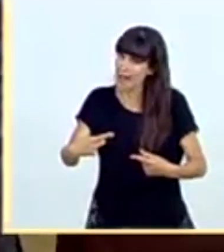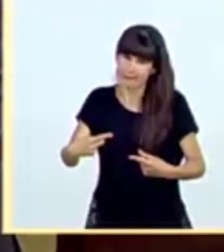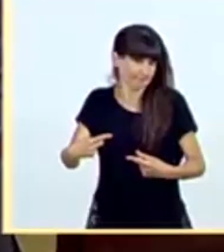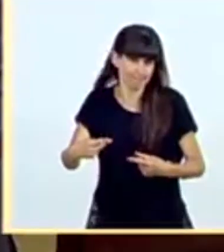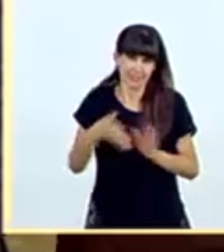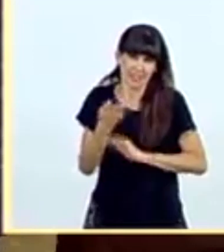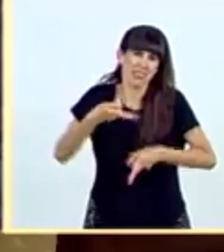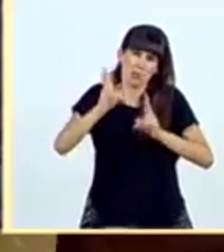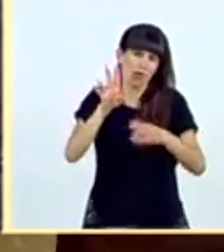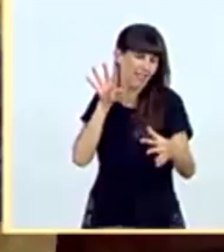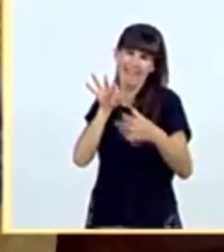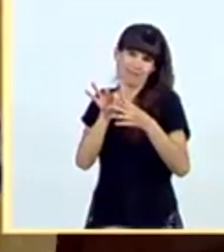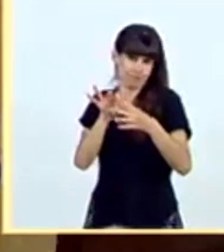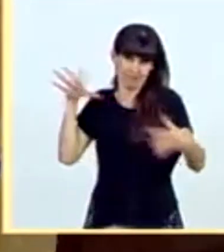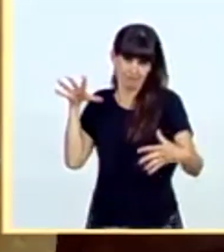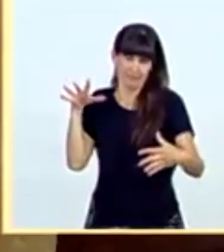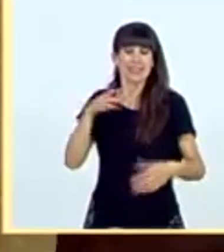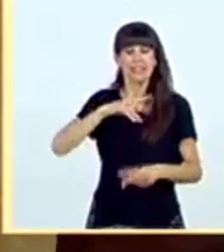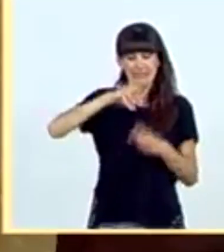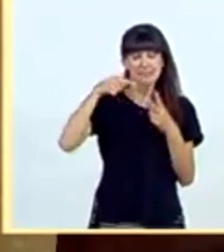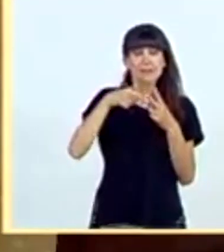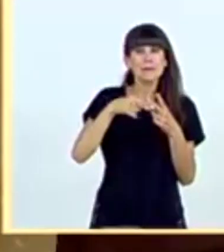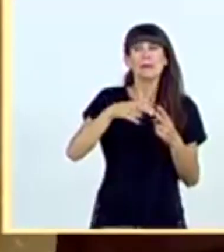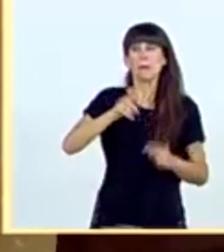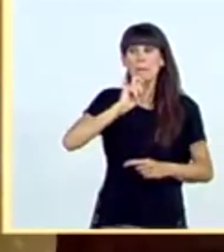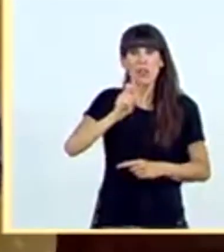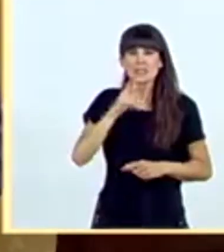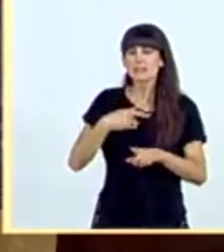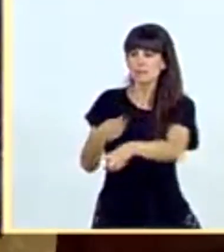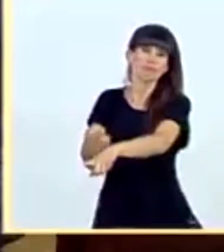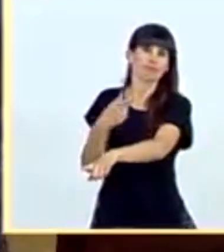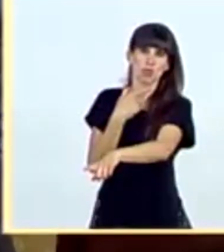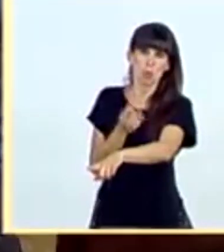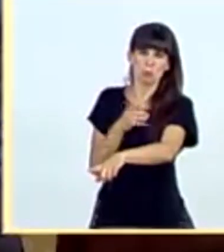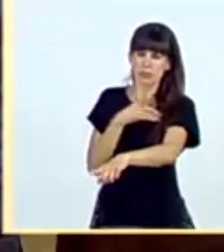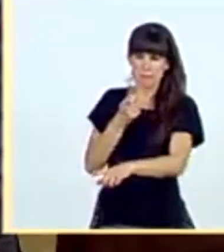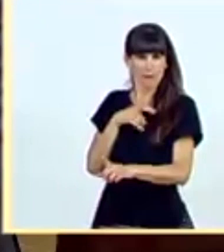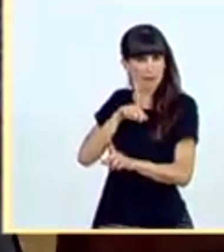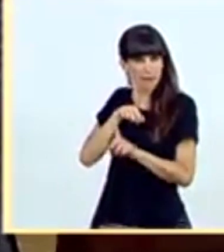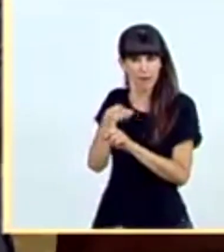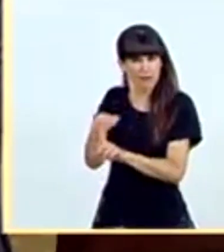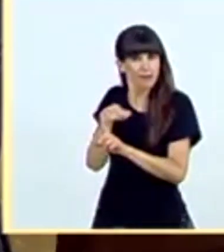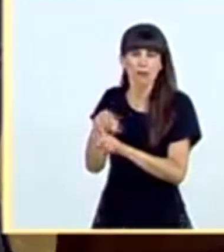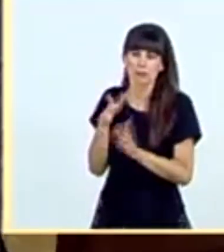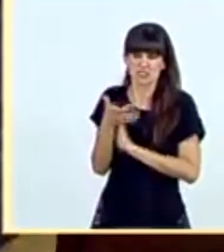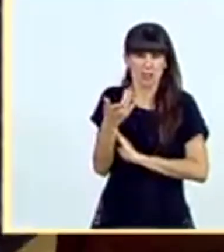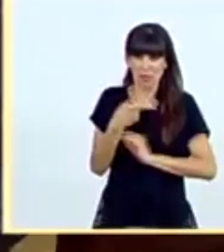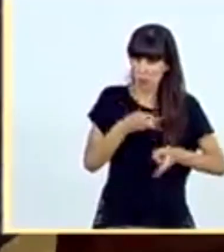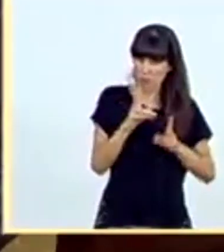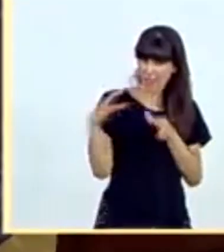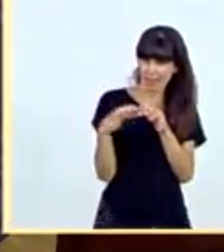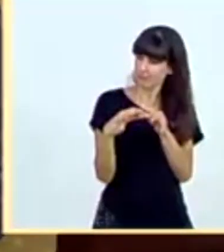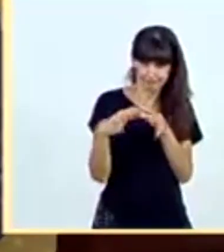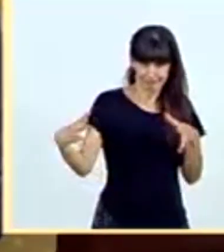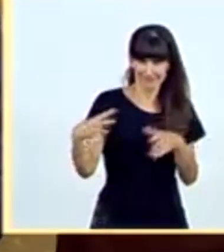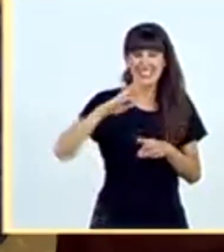a la democracia. Dos, atacar a periodistas que no le gustan no se ajusta a la democracia. Y tres,